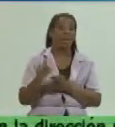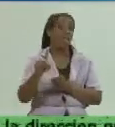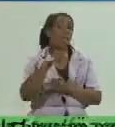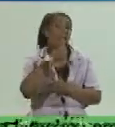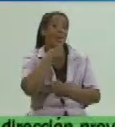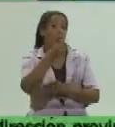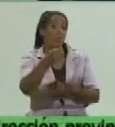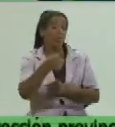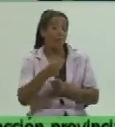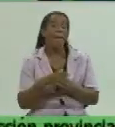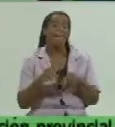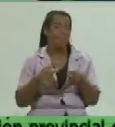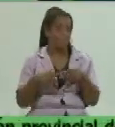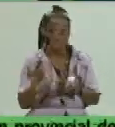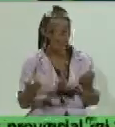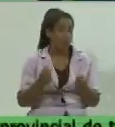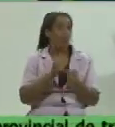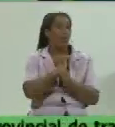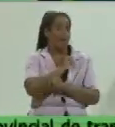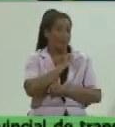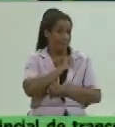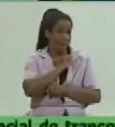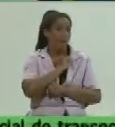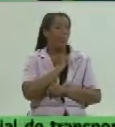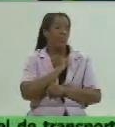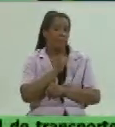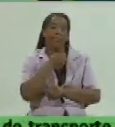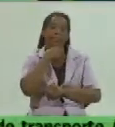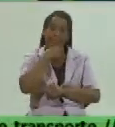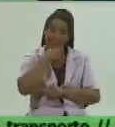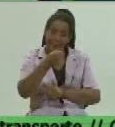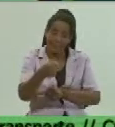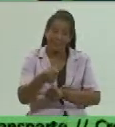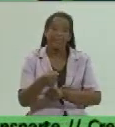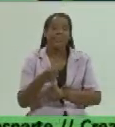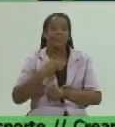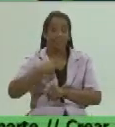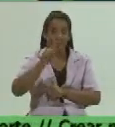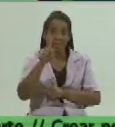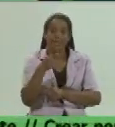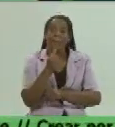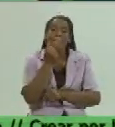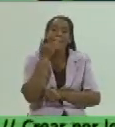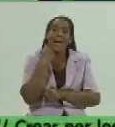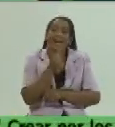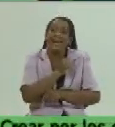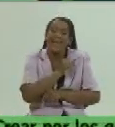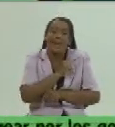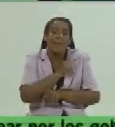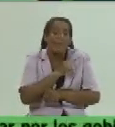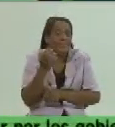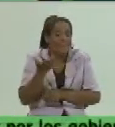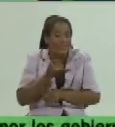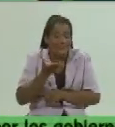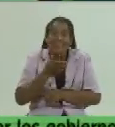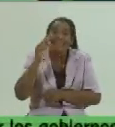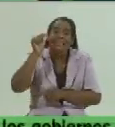denuncia por eso también queremos que independientemente que no exista la denuncia también poder actuar pero lo que más queremos es que se actúe desde allí